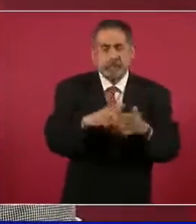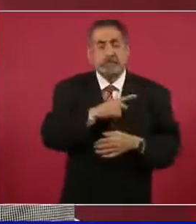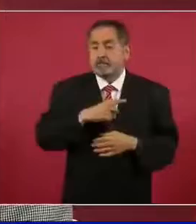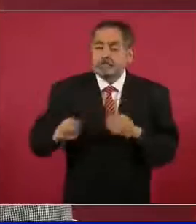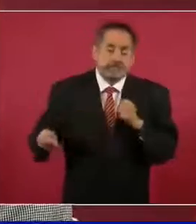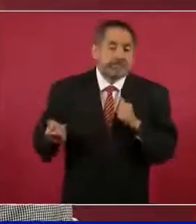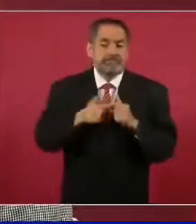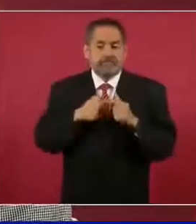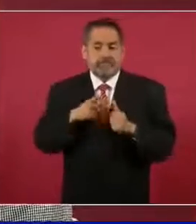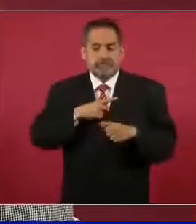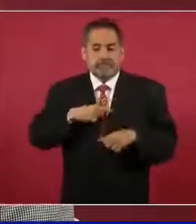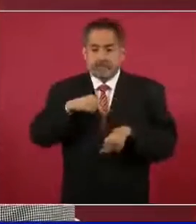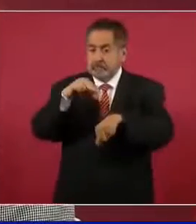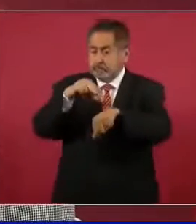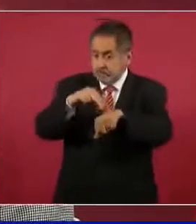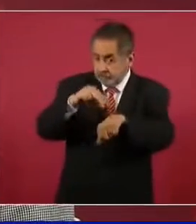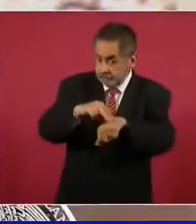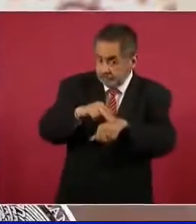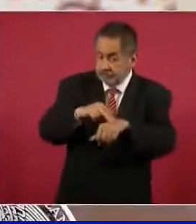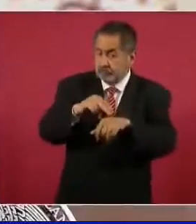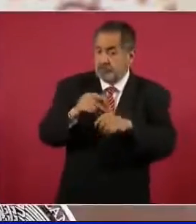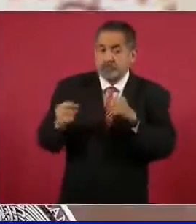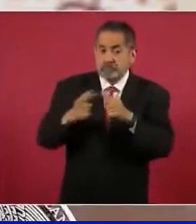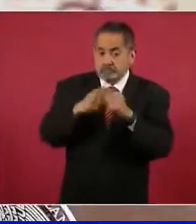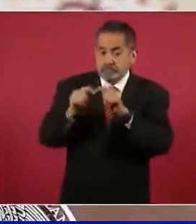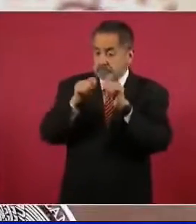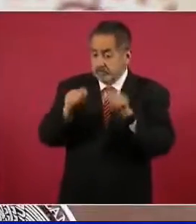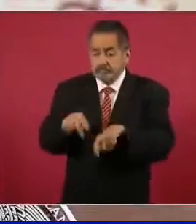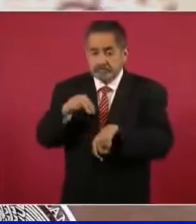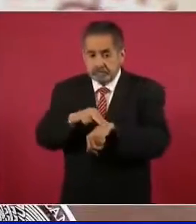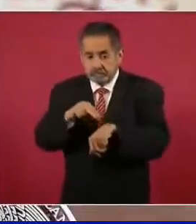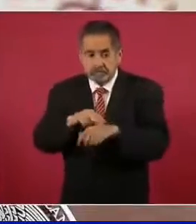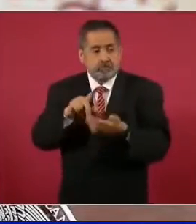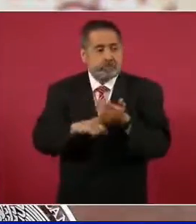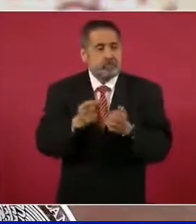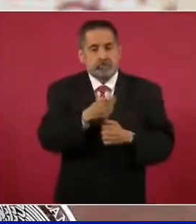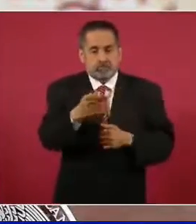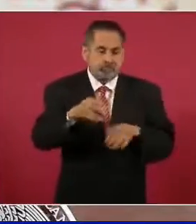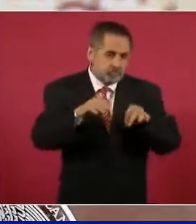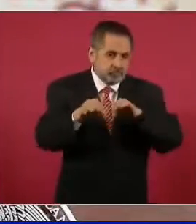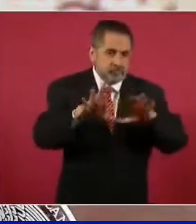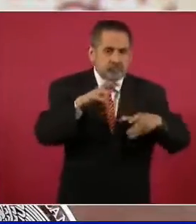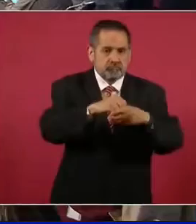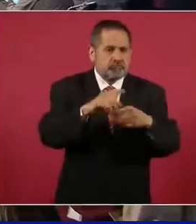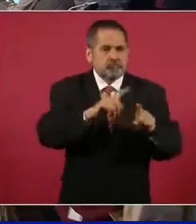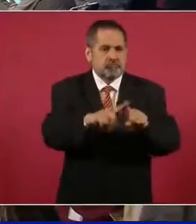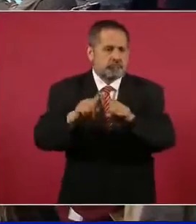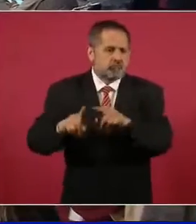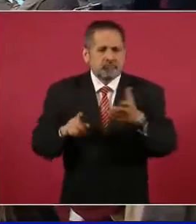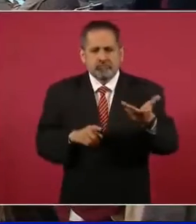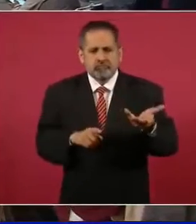deben tener los médicos, porque hay médicos que trabajan, son de diferente